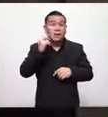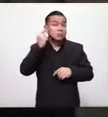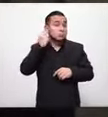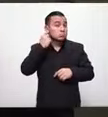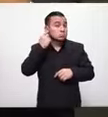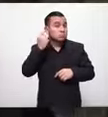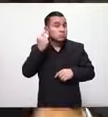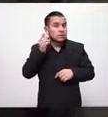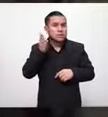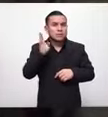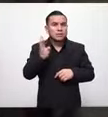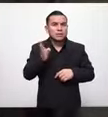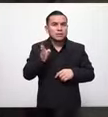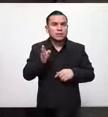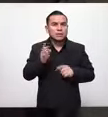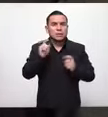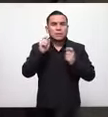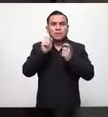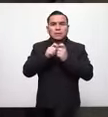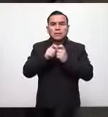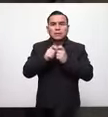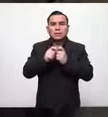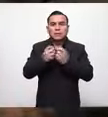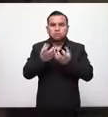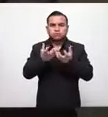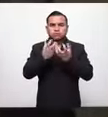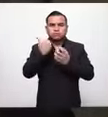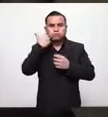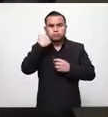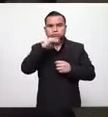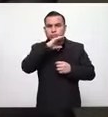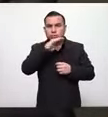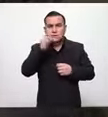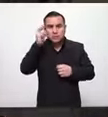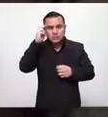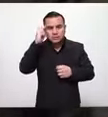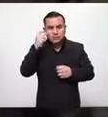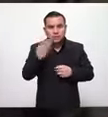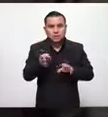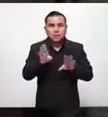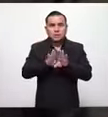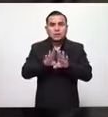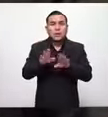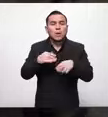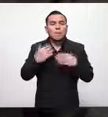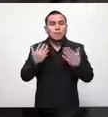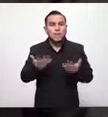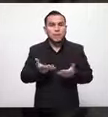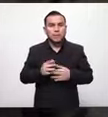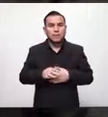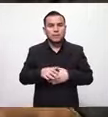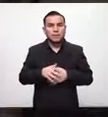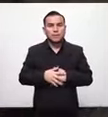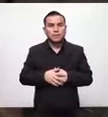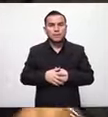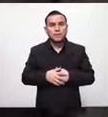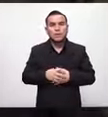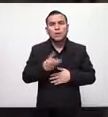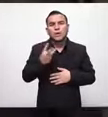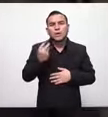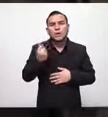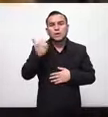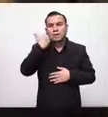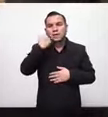que el transporte va a ser punto de contagio si hasta hoy el transporte ha estado cerrado y cuantos